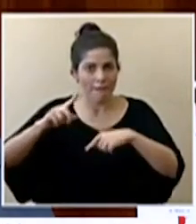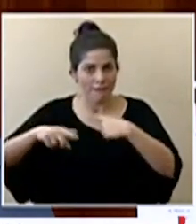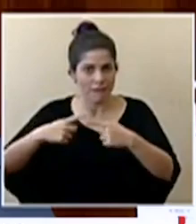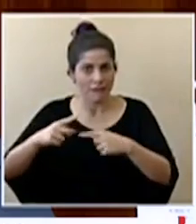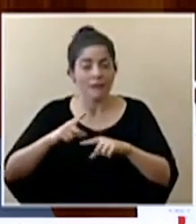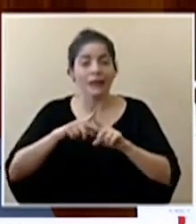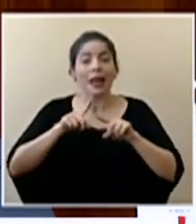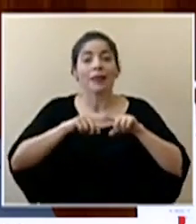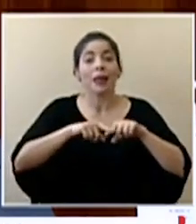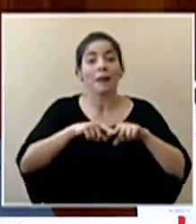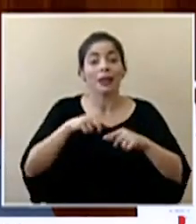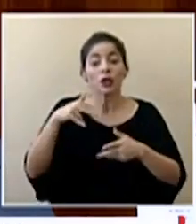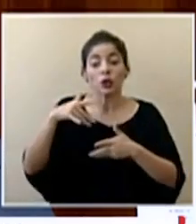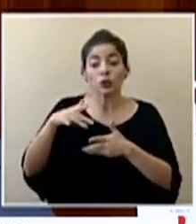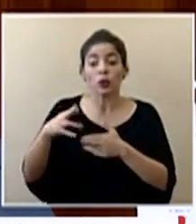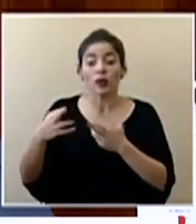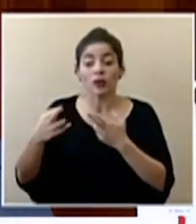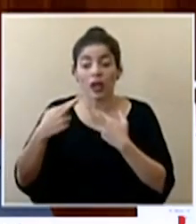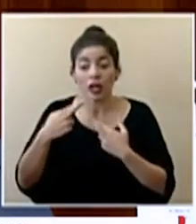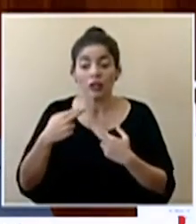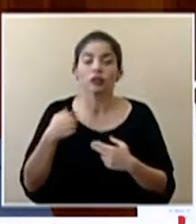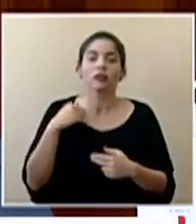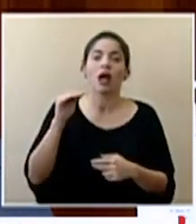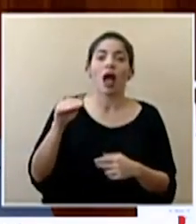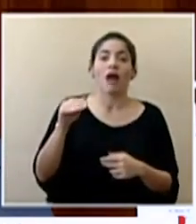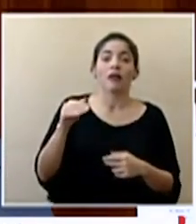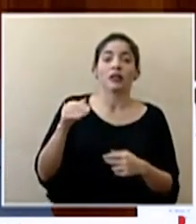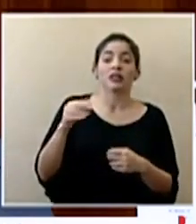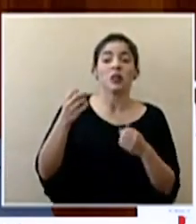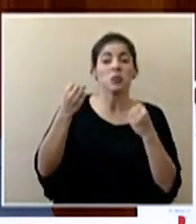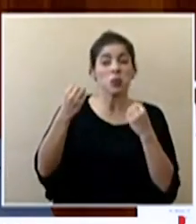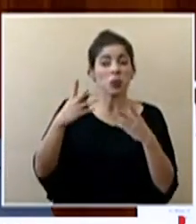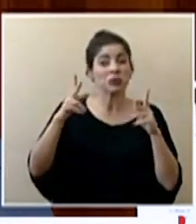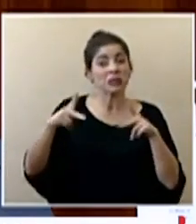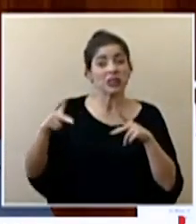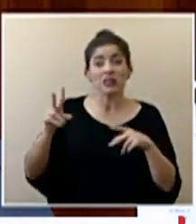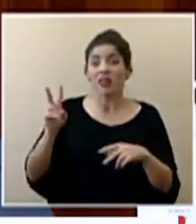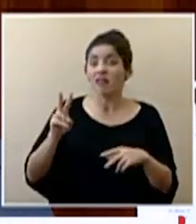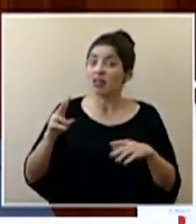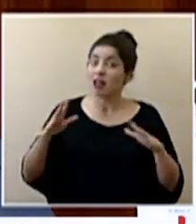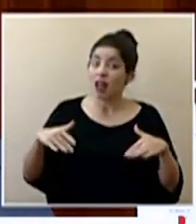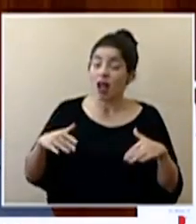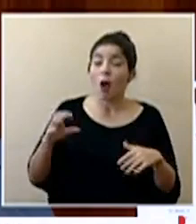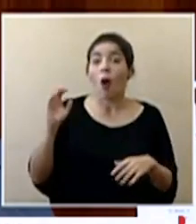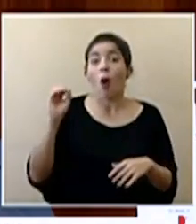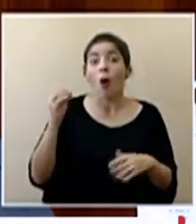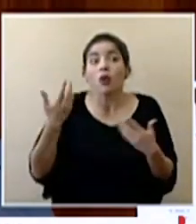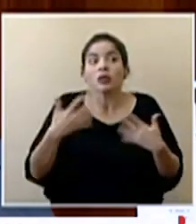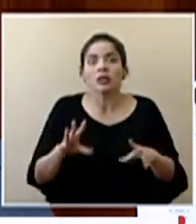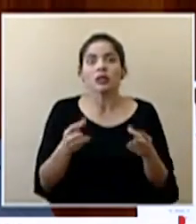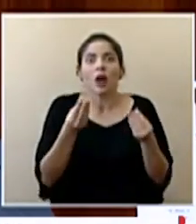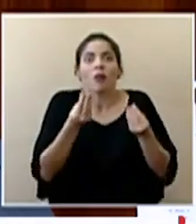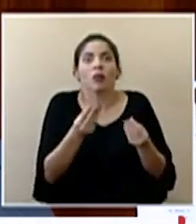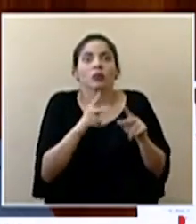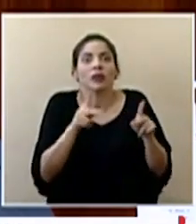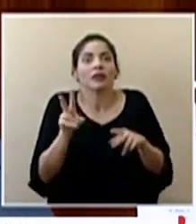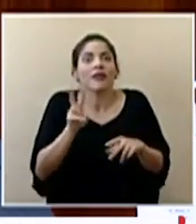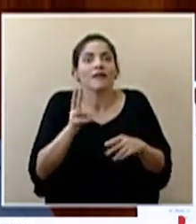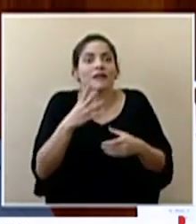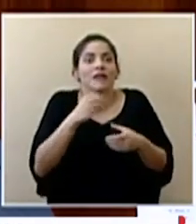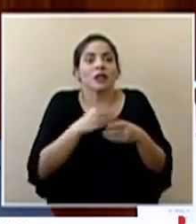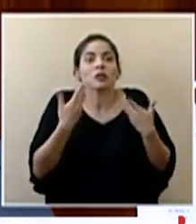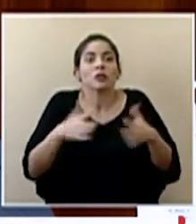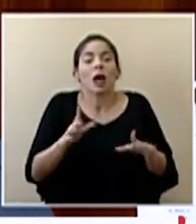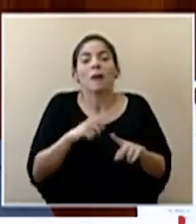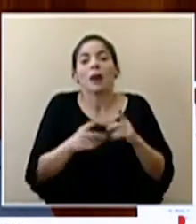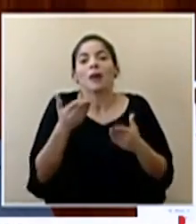dependiendo de los resultados de esos estudios podríamos decir si todavía queda mucha gente que no ha tenido el virus o si es que ya tuvimos mucha gente más bien que tuvo el virus pero lo